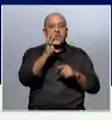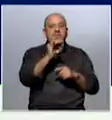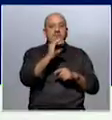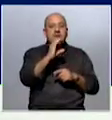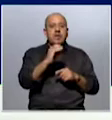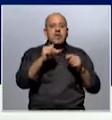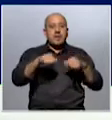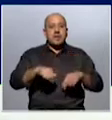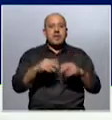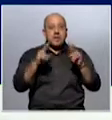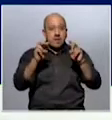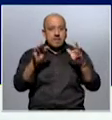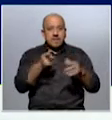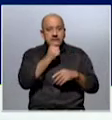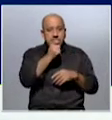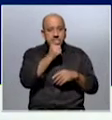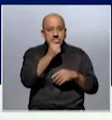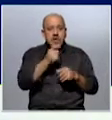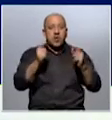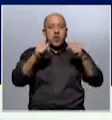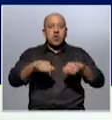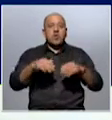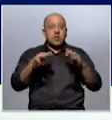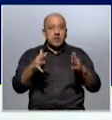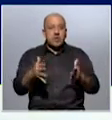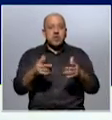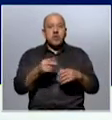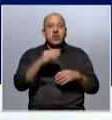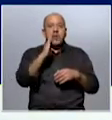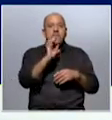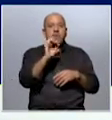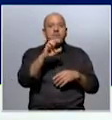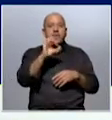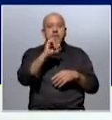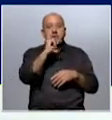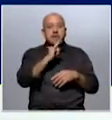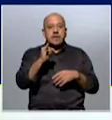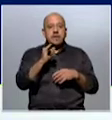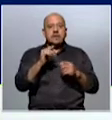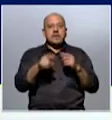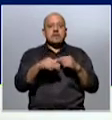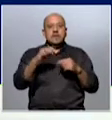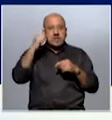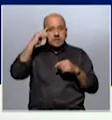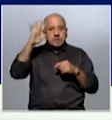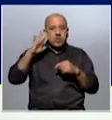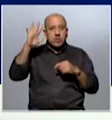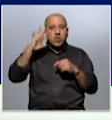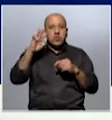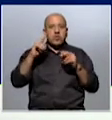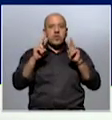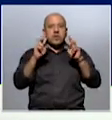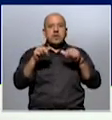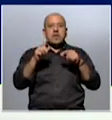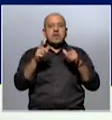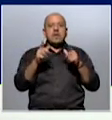Estamos abriendo el segmento de entrevista que en la jornada es con Robert Pérez, que es psicólogo y magíster en psicología social,